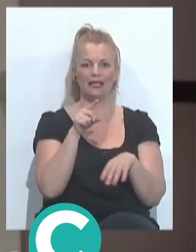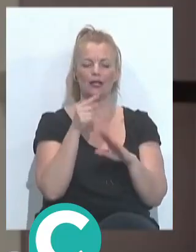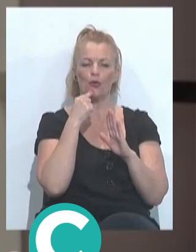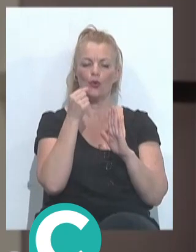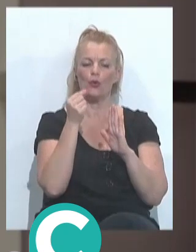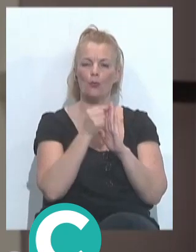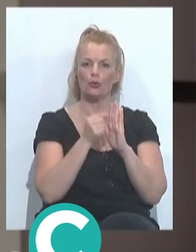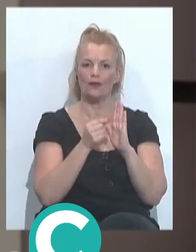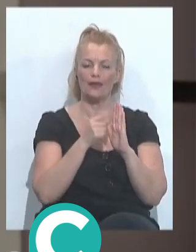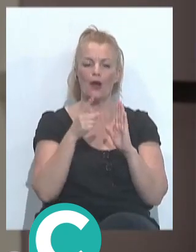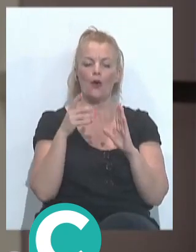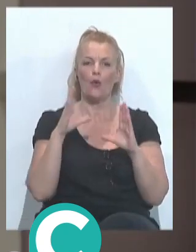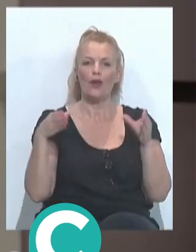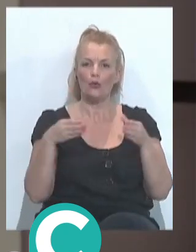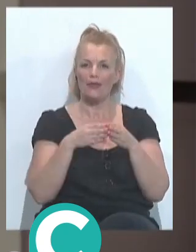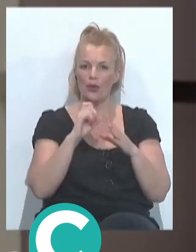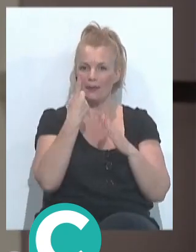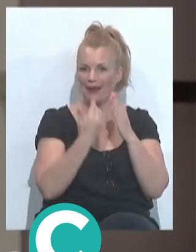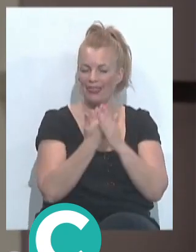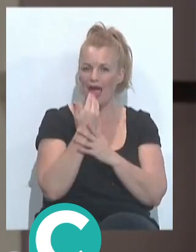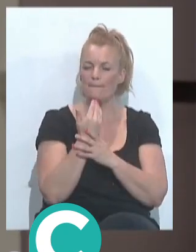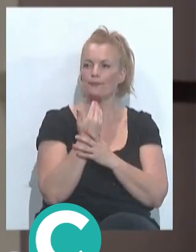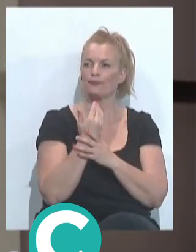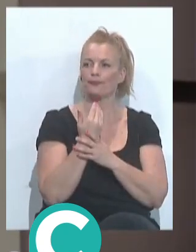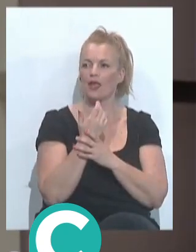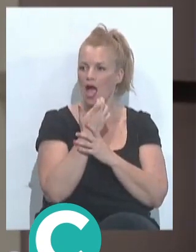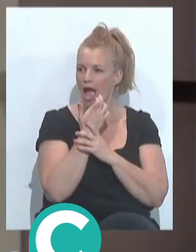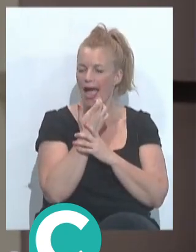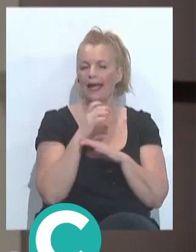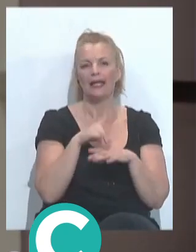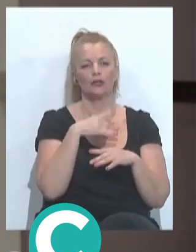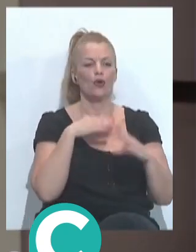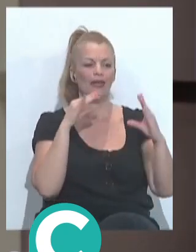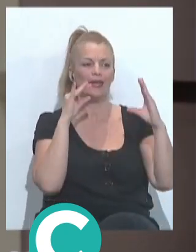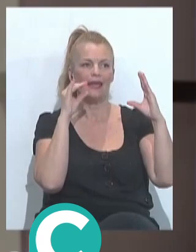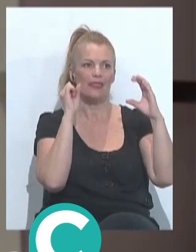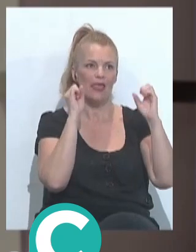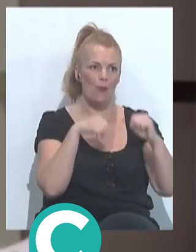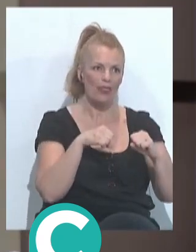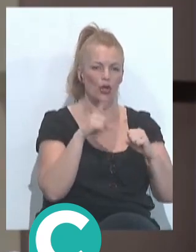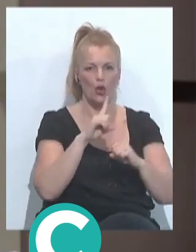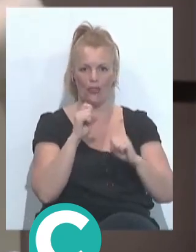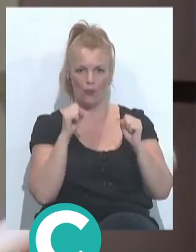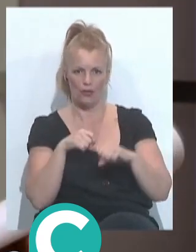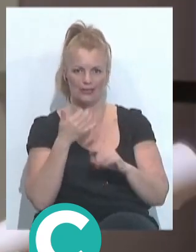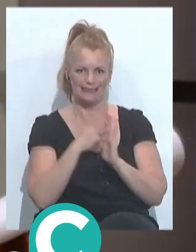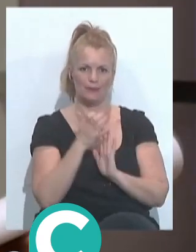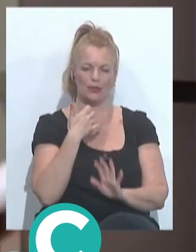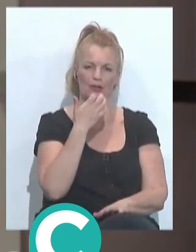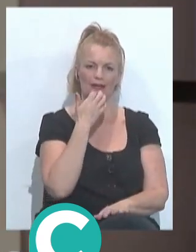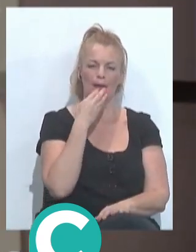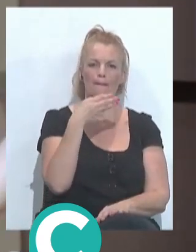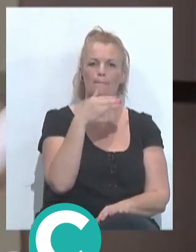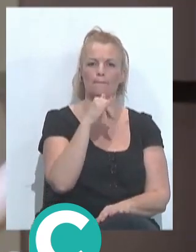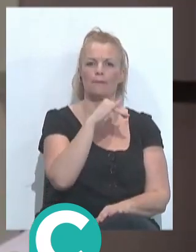puntuaba bajo una agrupación el primer día, yo creo que ahí estoy de acuerdo y no estoy de acuerdo. Es decir, y siempre ponemos el ejemplo del